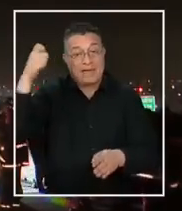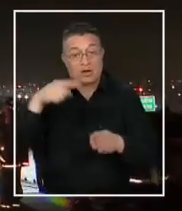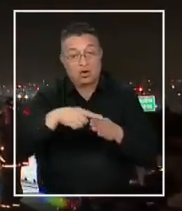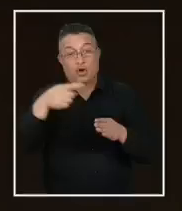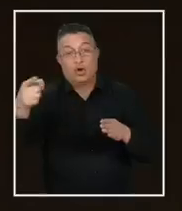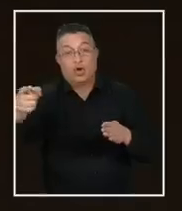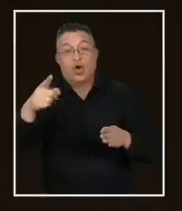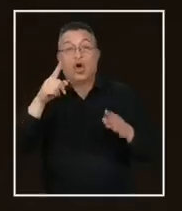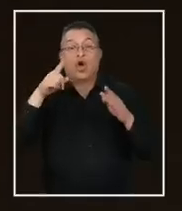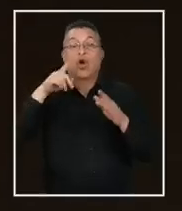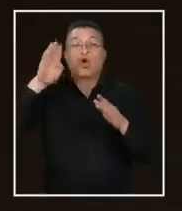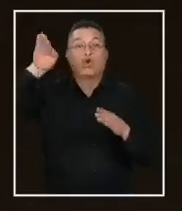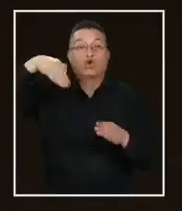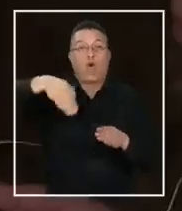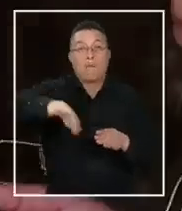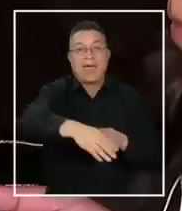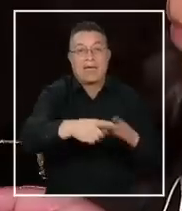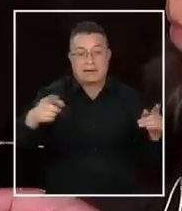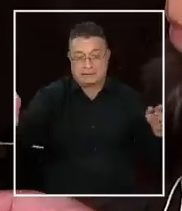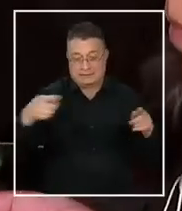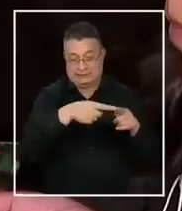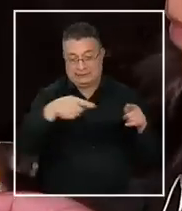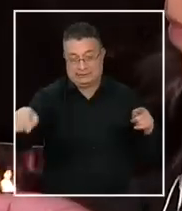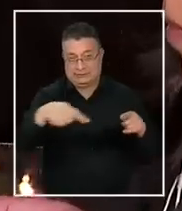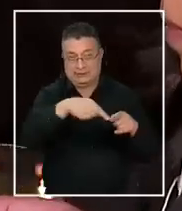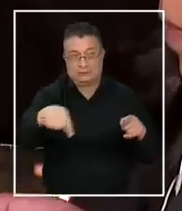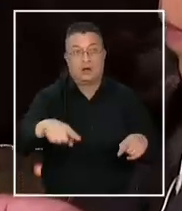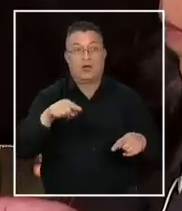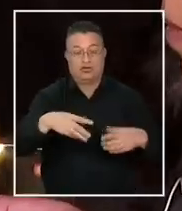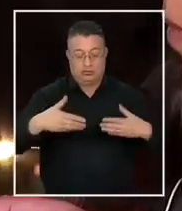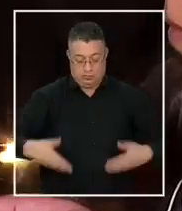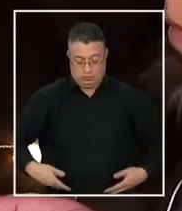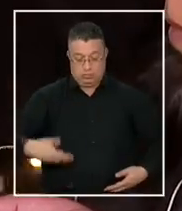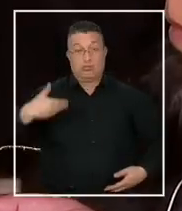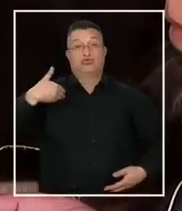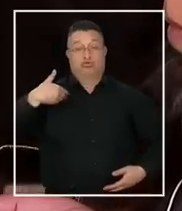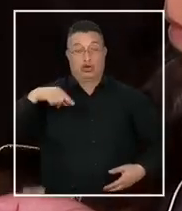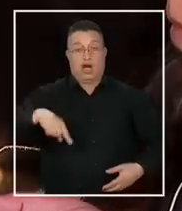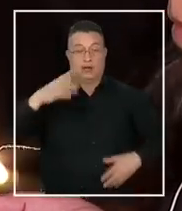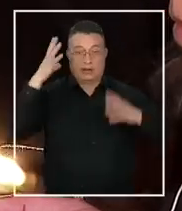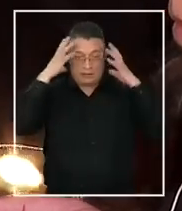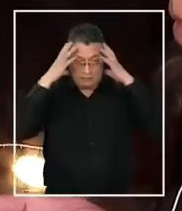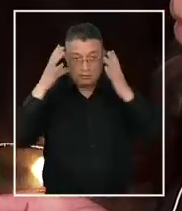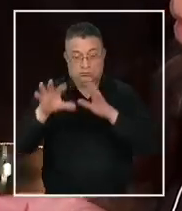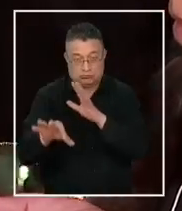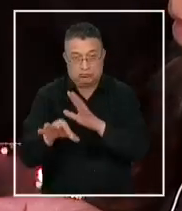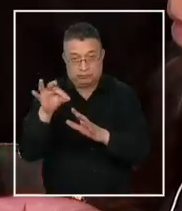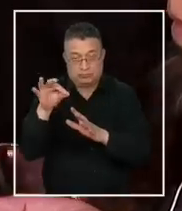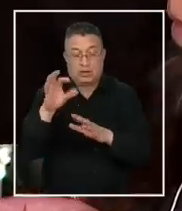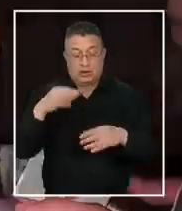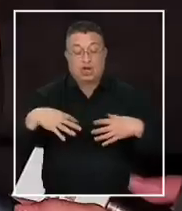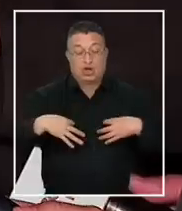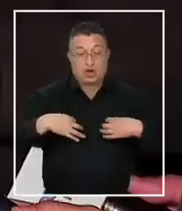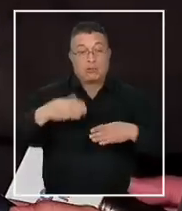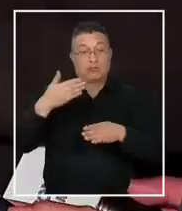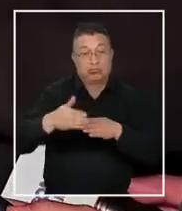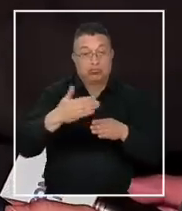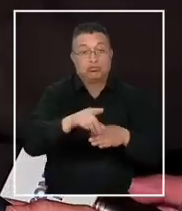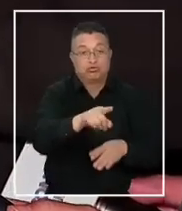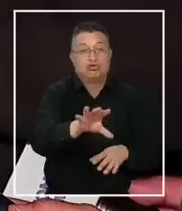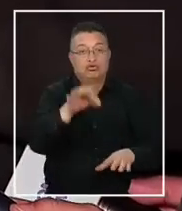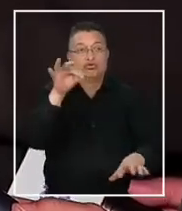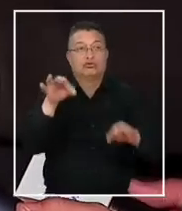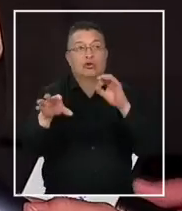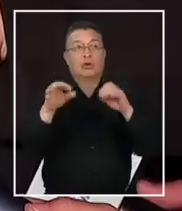con Tomé. Se encontró un tronco, parte superior de un tronco, cráneo y restos de vestimentas. Son restos